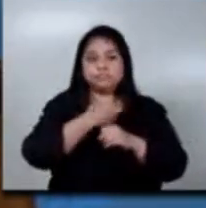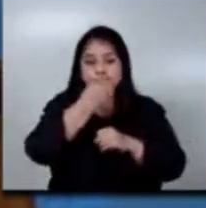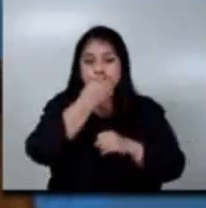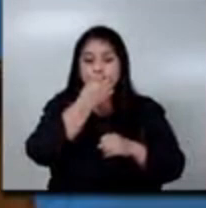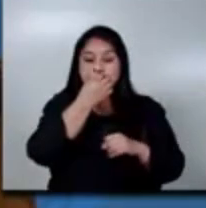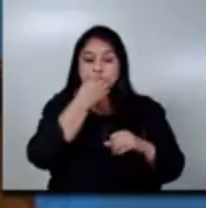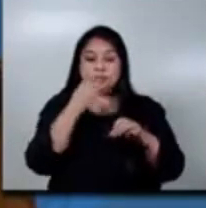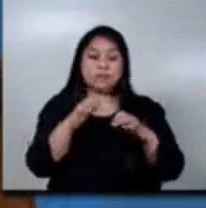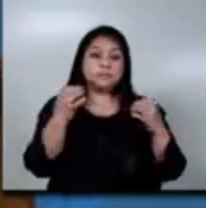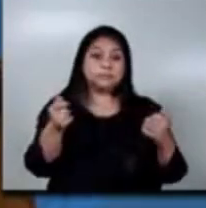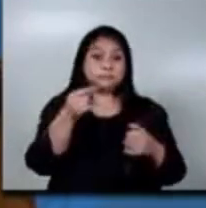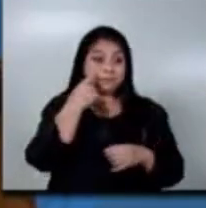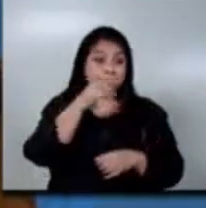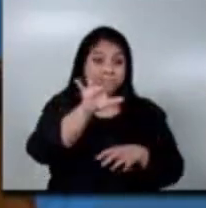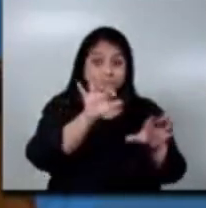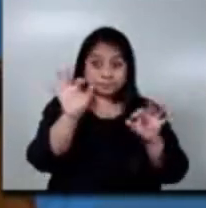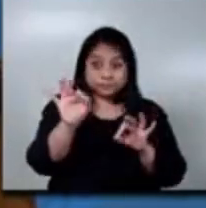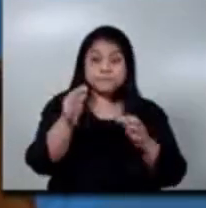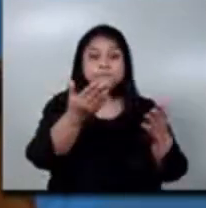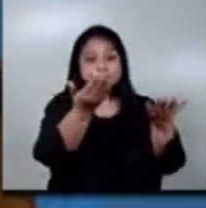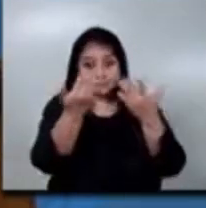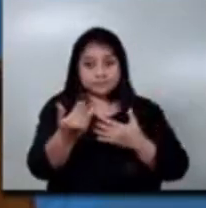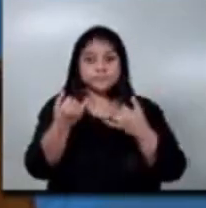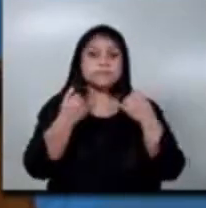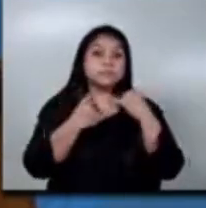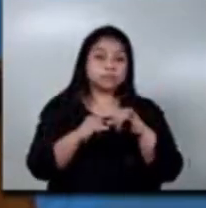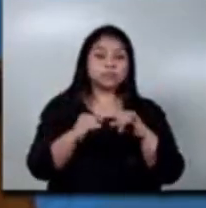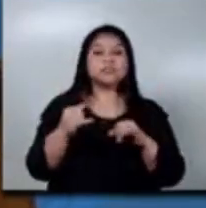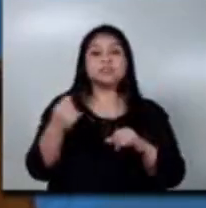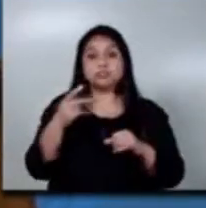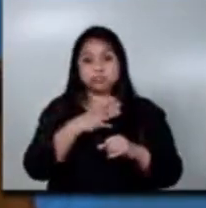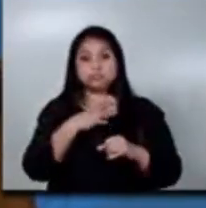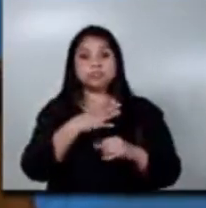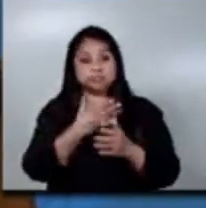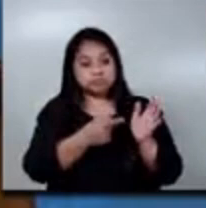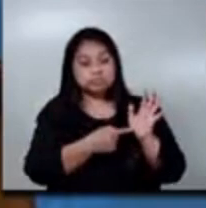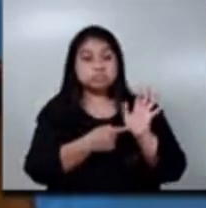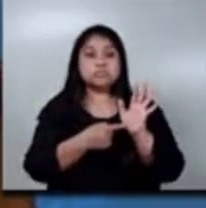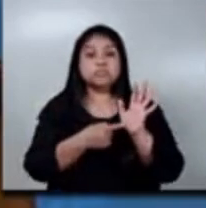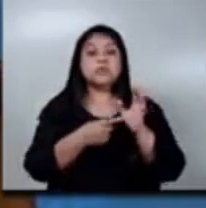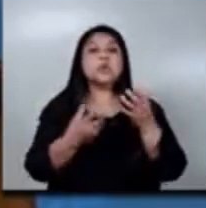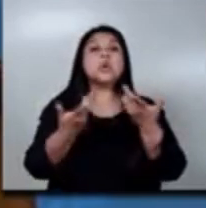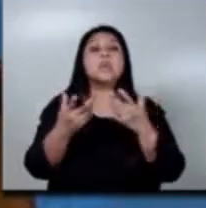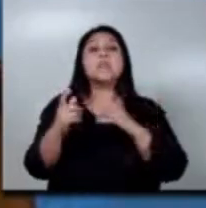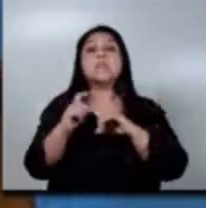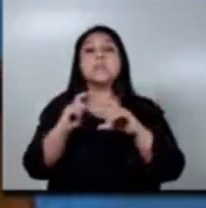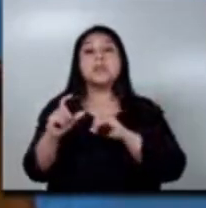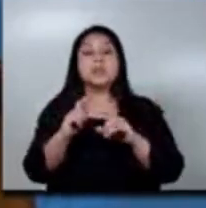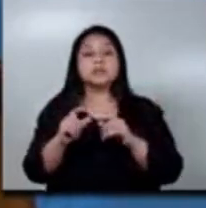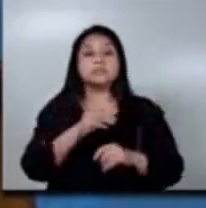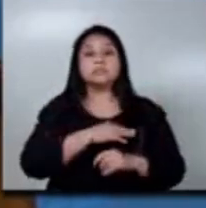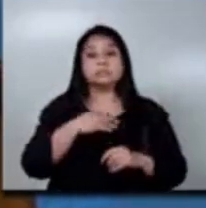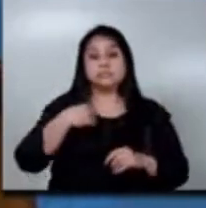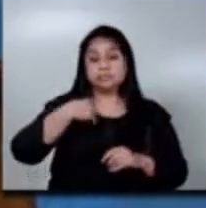cordial invitación para que puedan hacer entrega de su informe. Ponemos a disposición de todos los canales de atención del Ministerio de